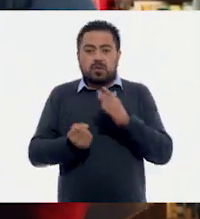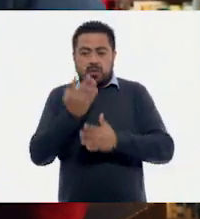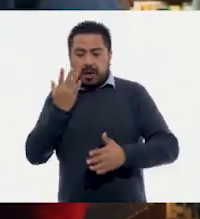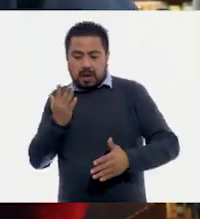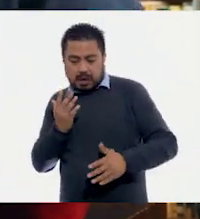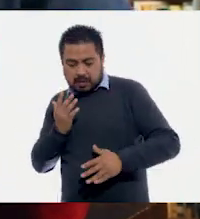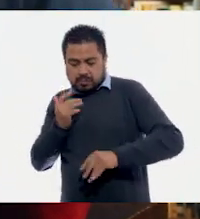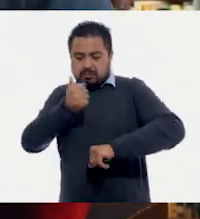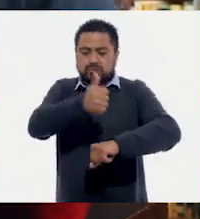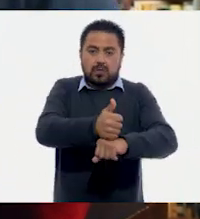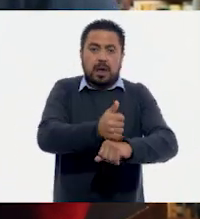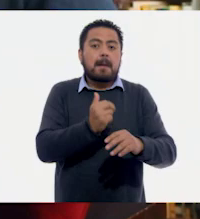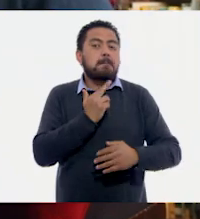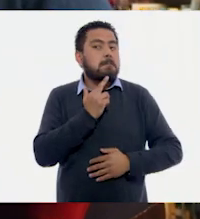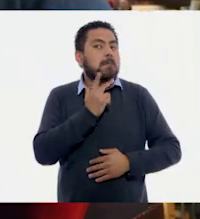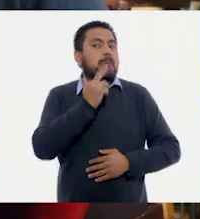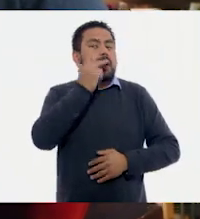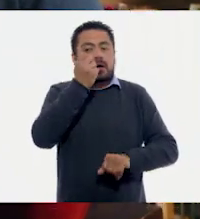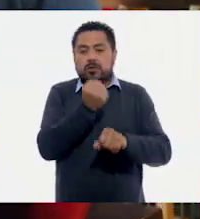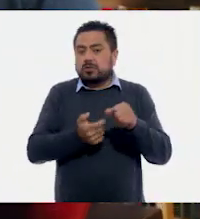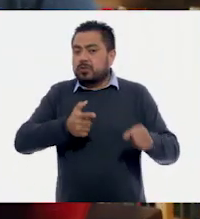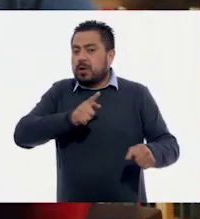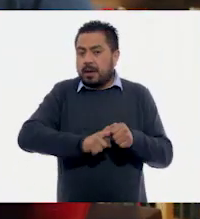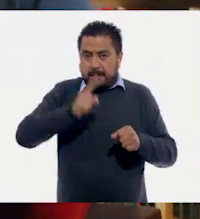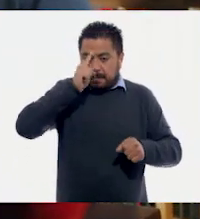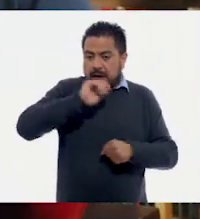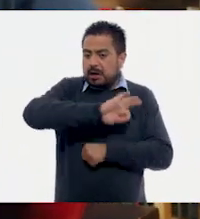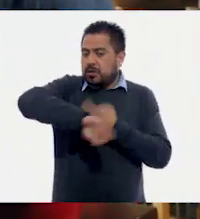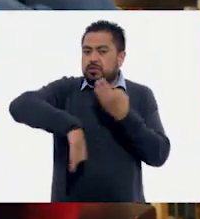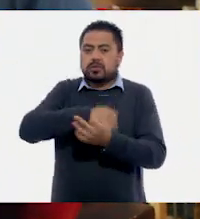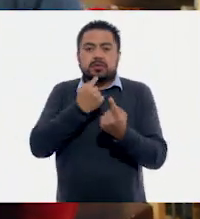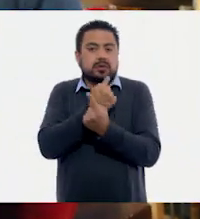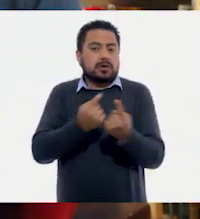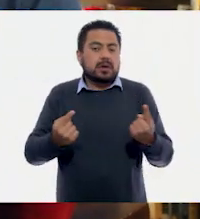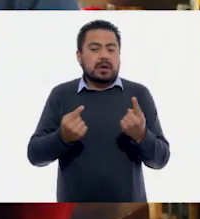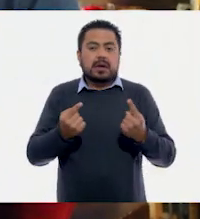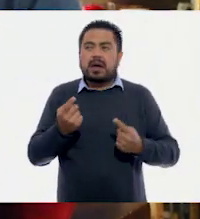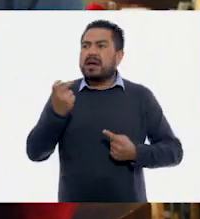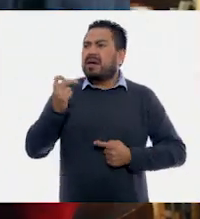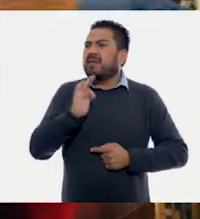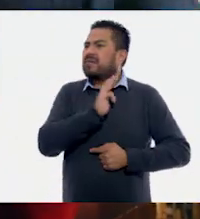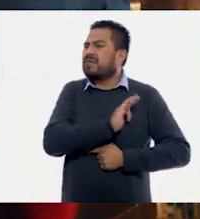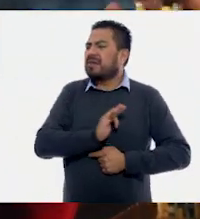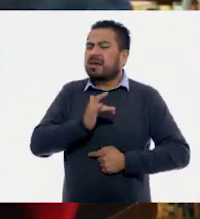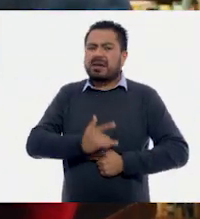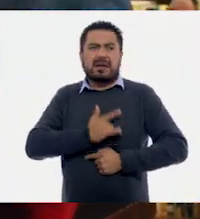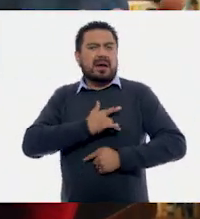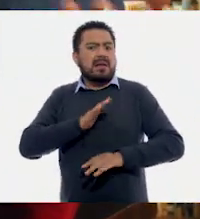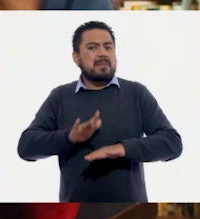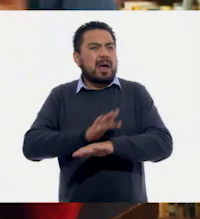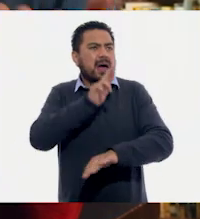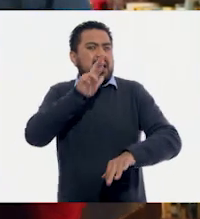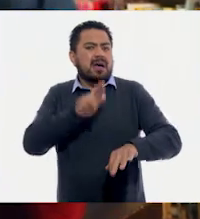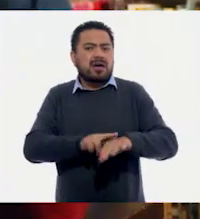de una mejora social para todos los niños. Y aquella felicidad se hace más grande porque ya tenemos